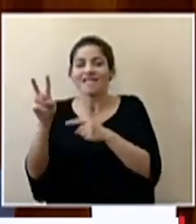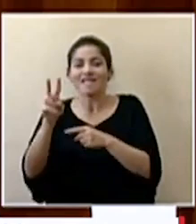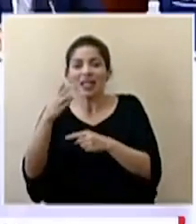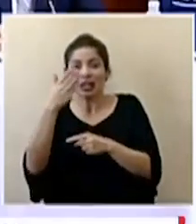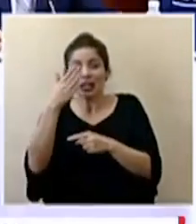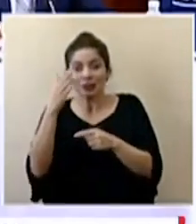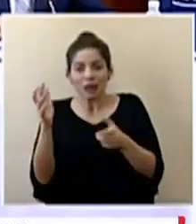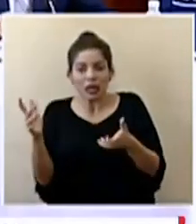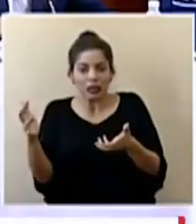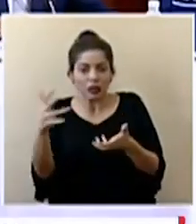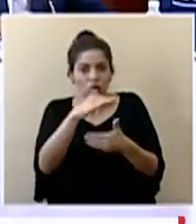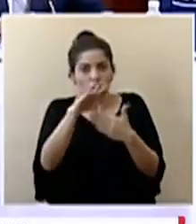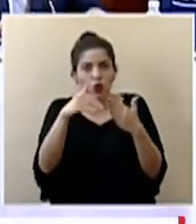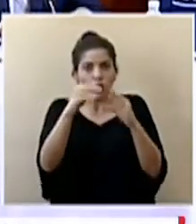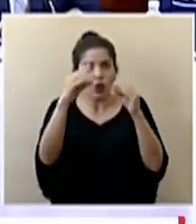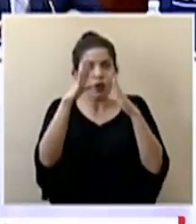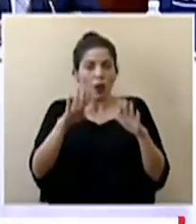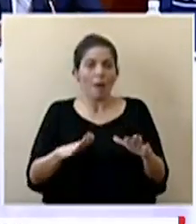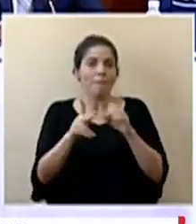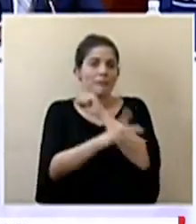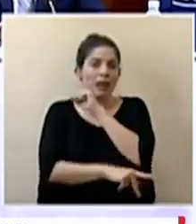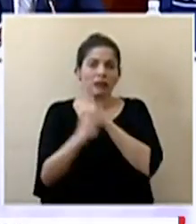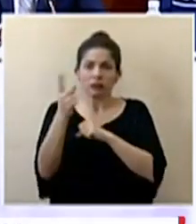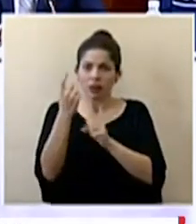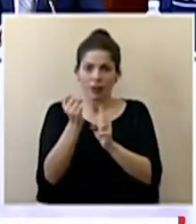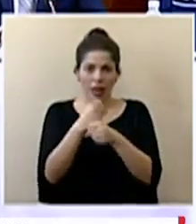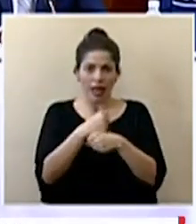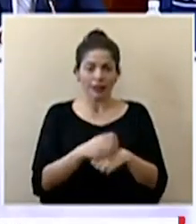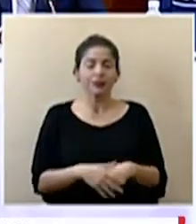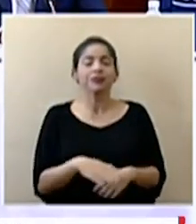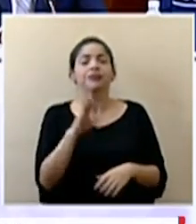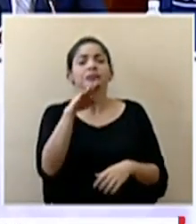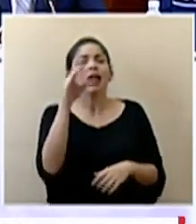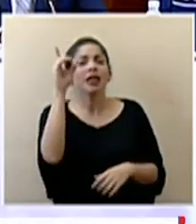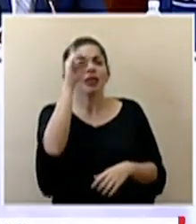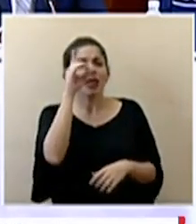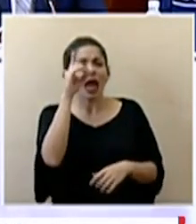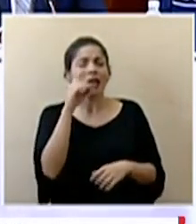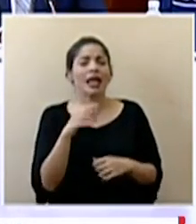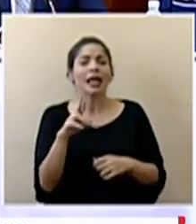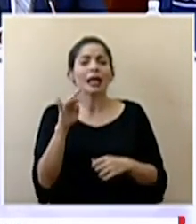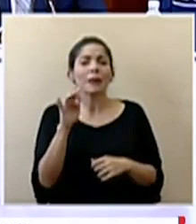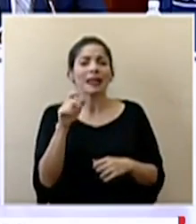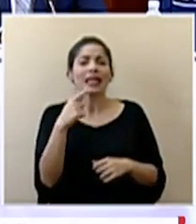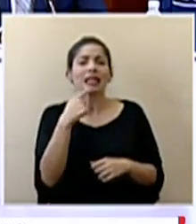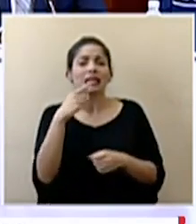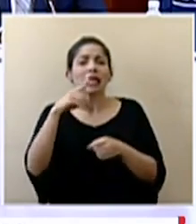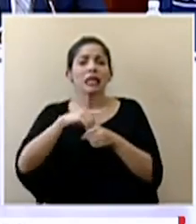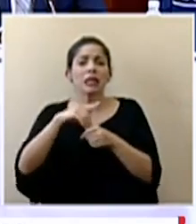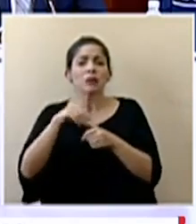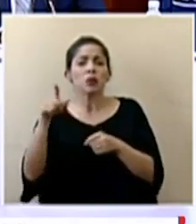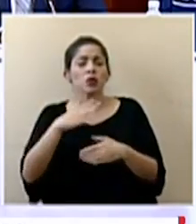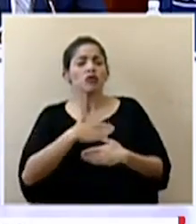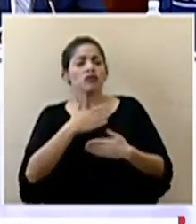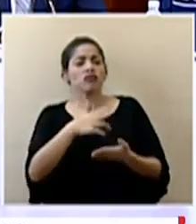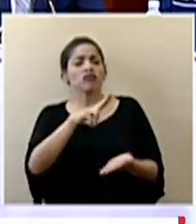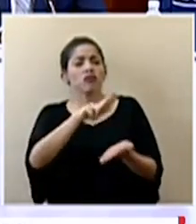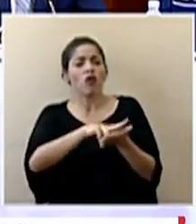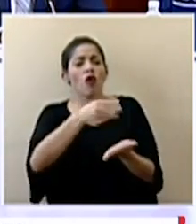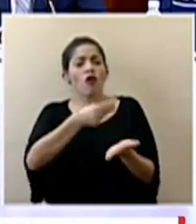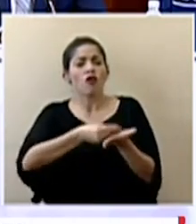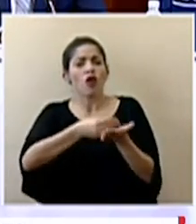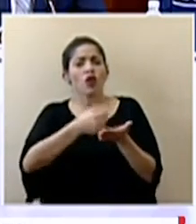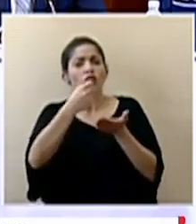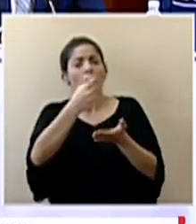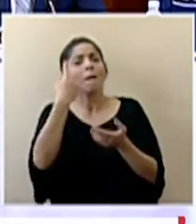país Don Daniel reprete el consulta diputados de varias fracciones dicen estar dispuestos a probar recursos para hacer